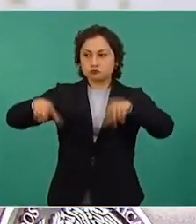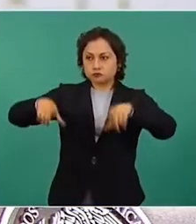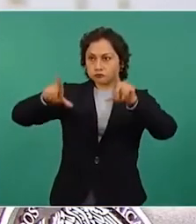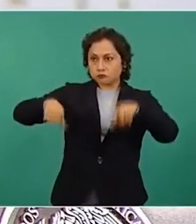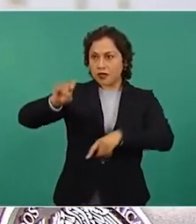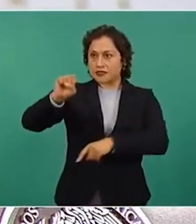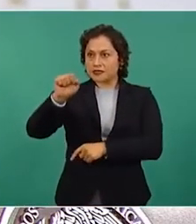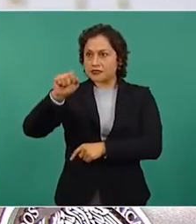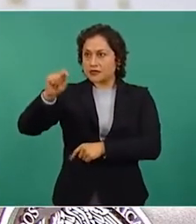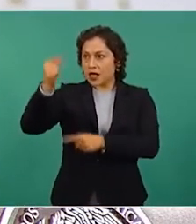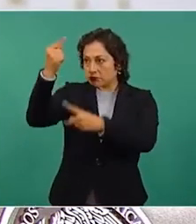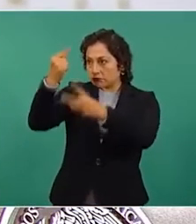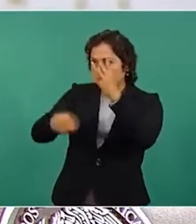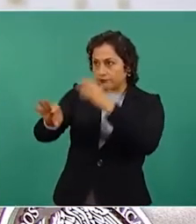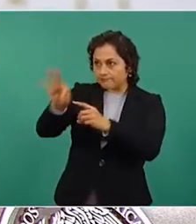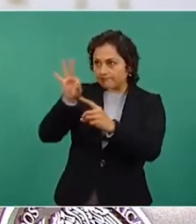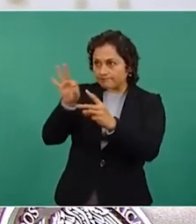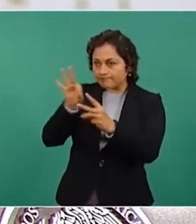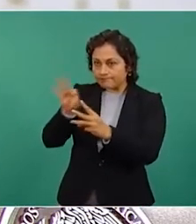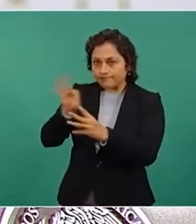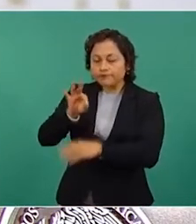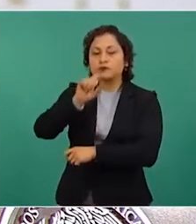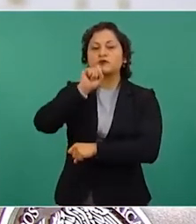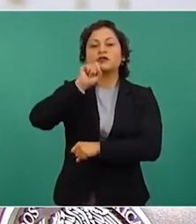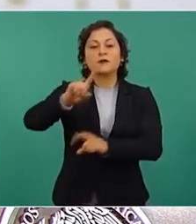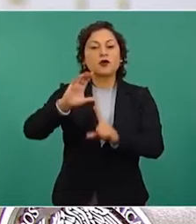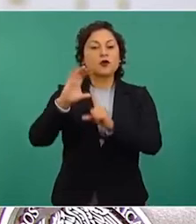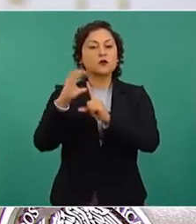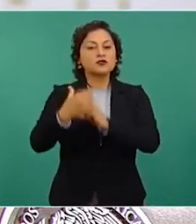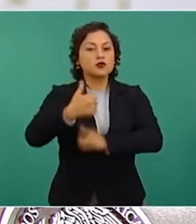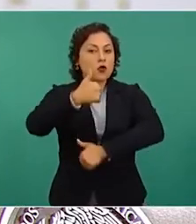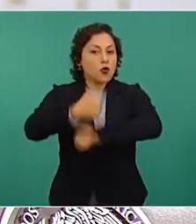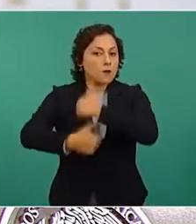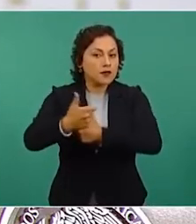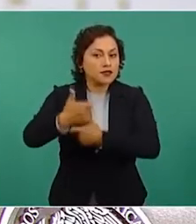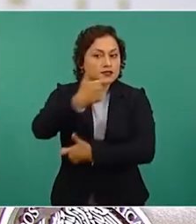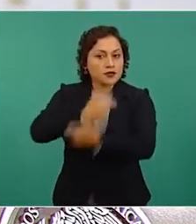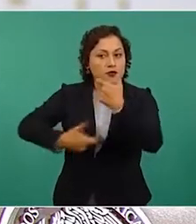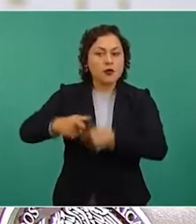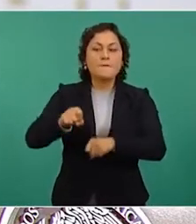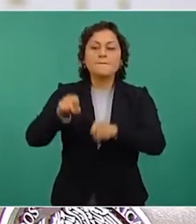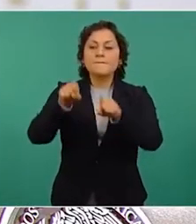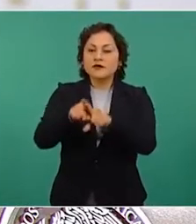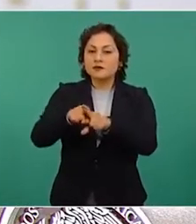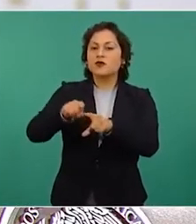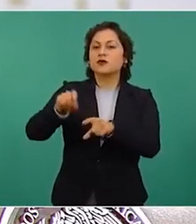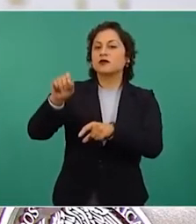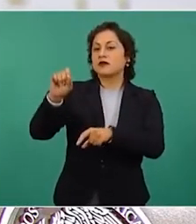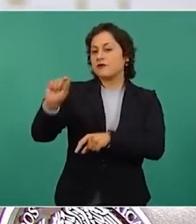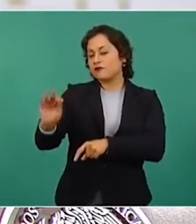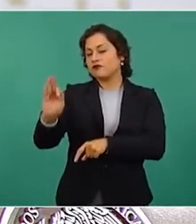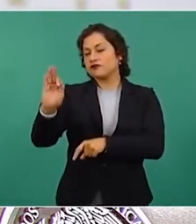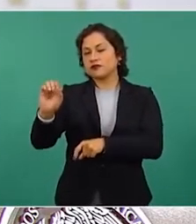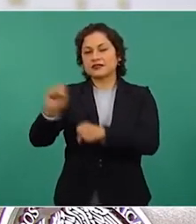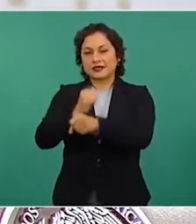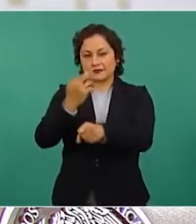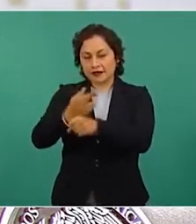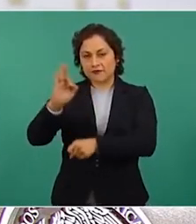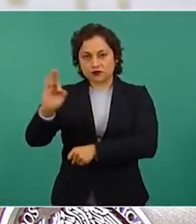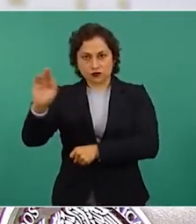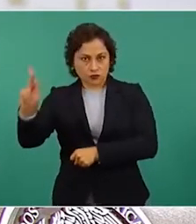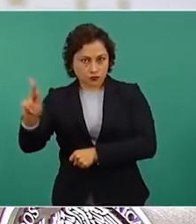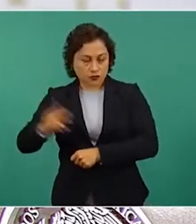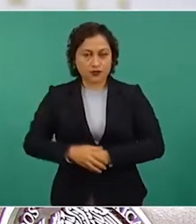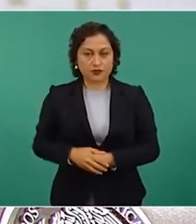SAT, la Comisión de Competencia Económica y la Secretaría de la Función Pública. Cabe mencionar que mientras no